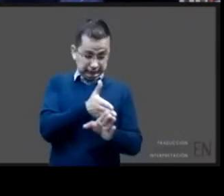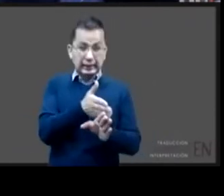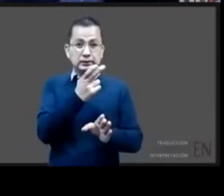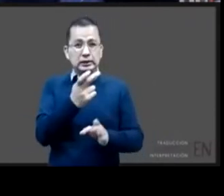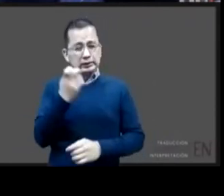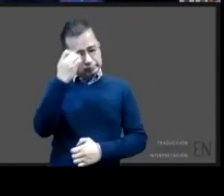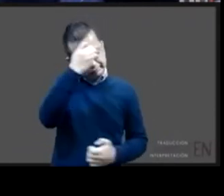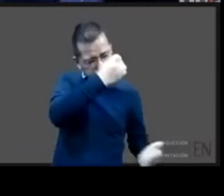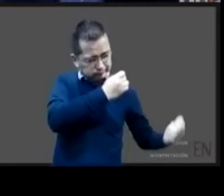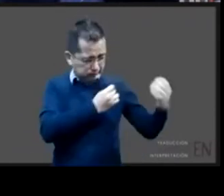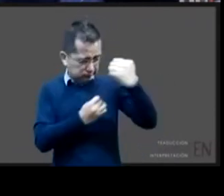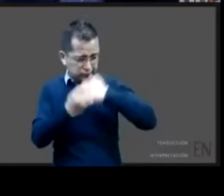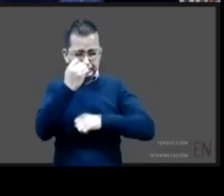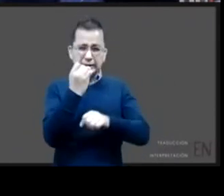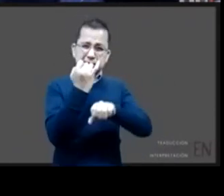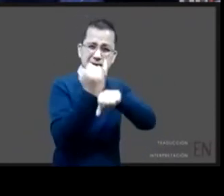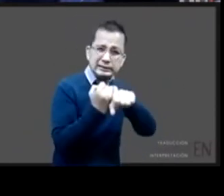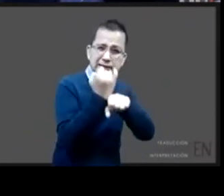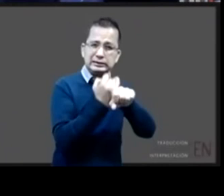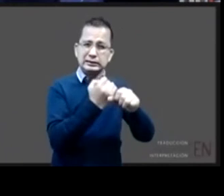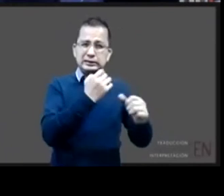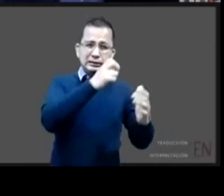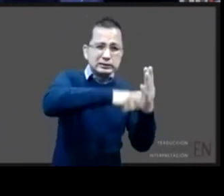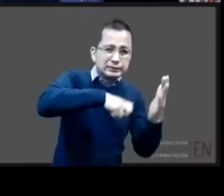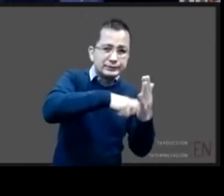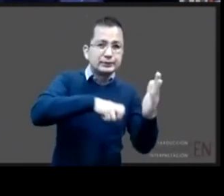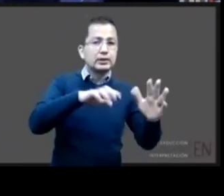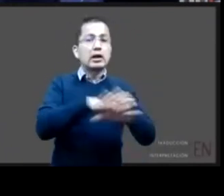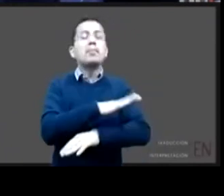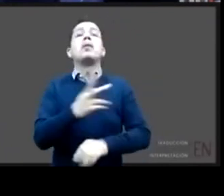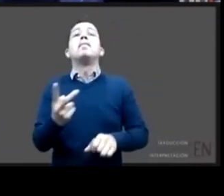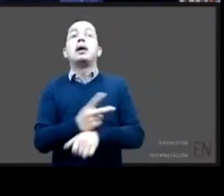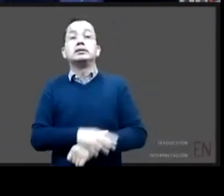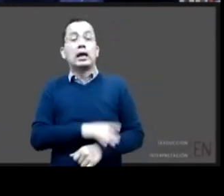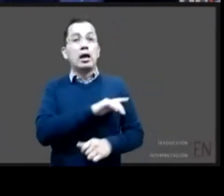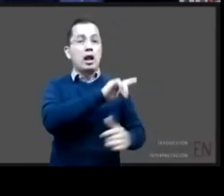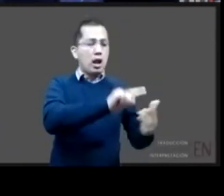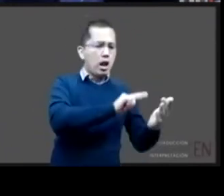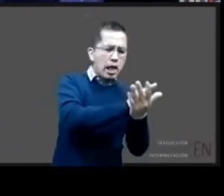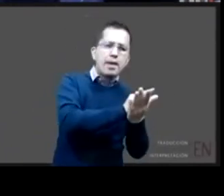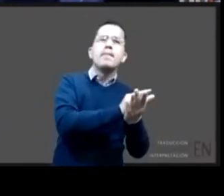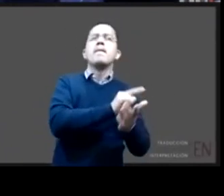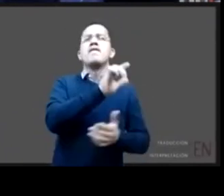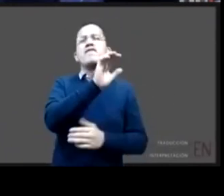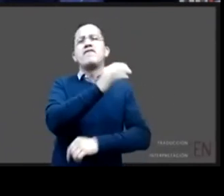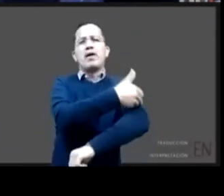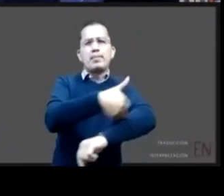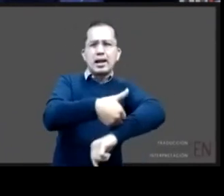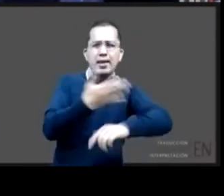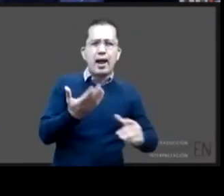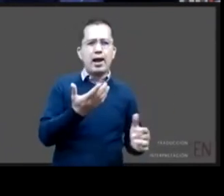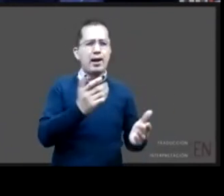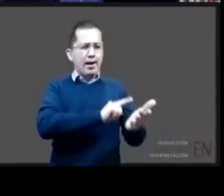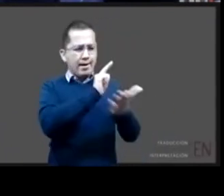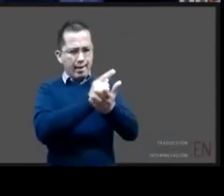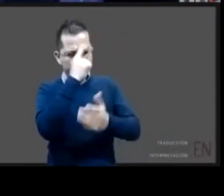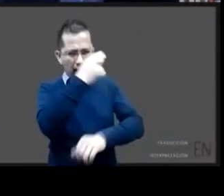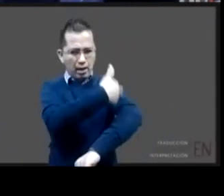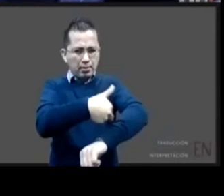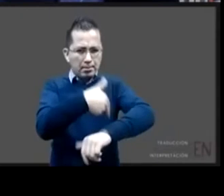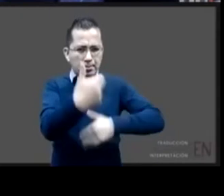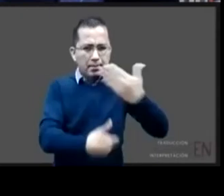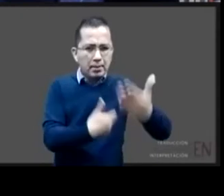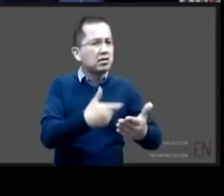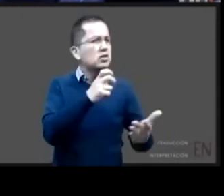reformas en los códigos familiares en los códigos procesales para intentar agilizar los procesos de